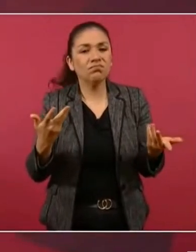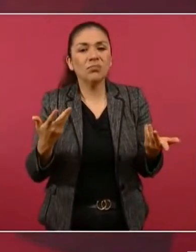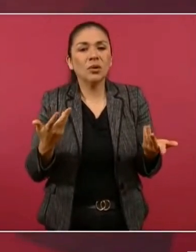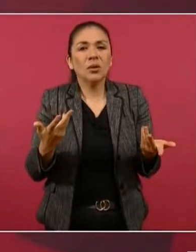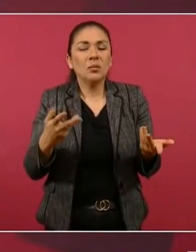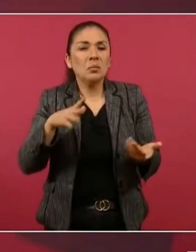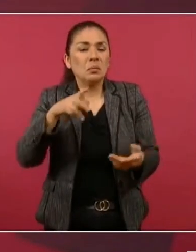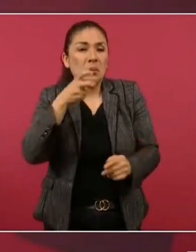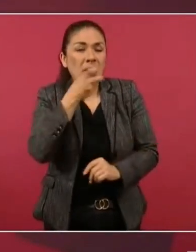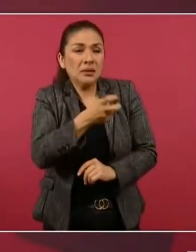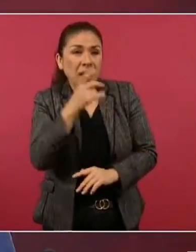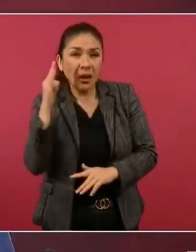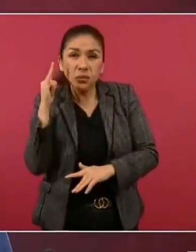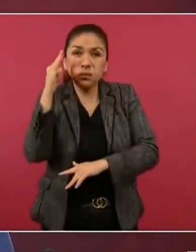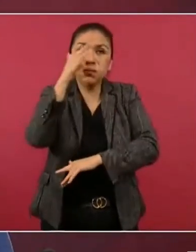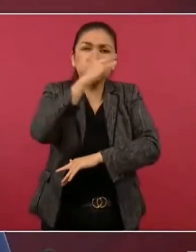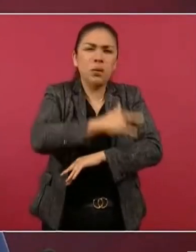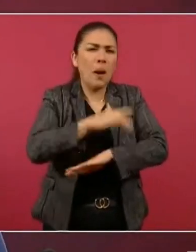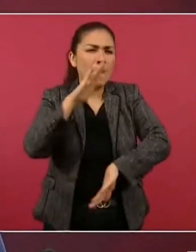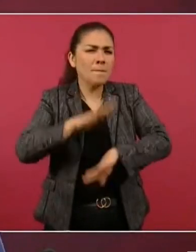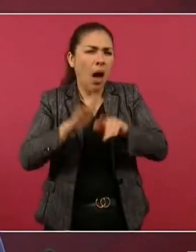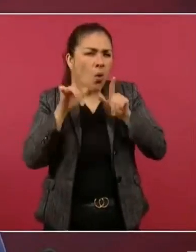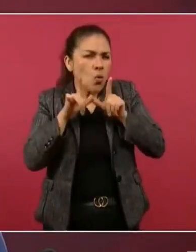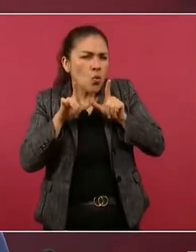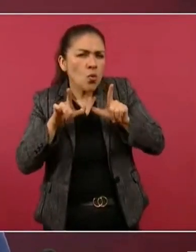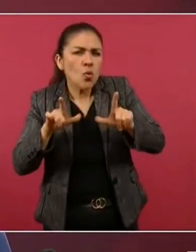Porque es un avión muy lujoso.